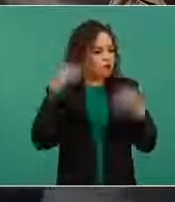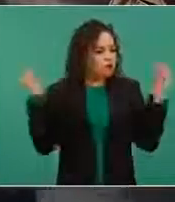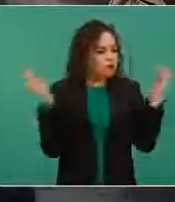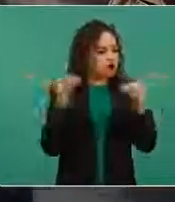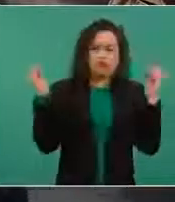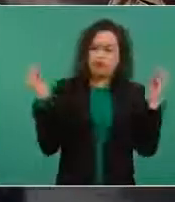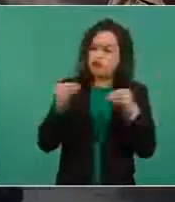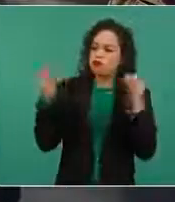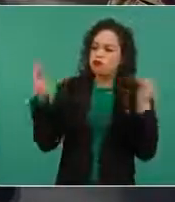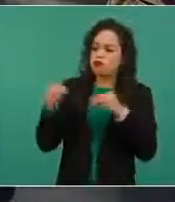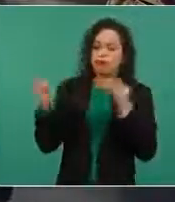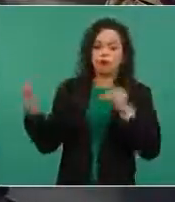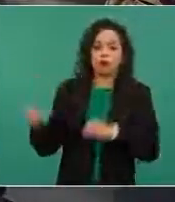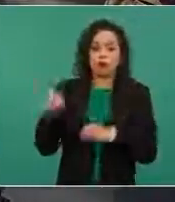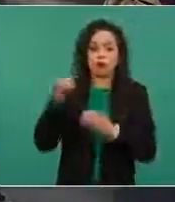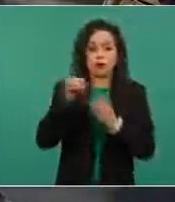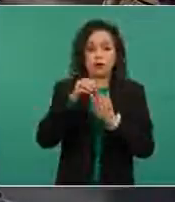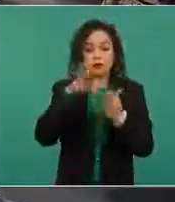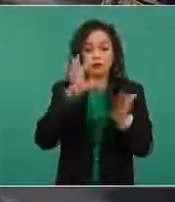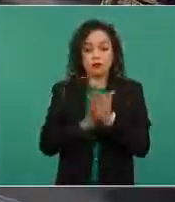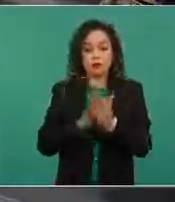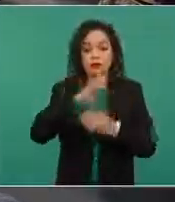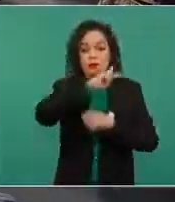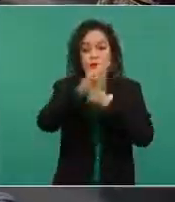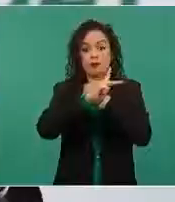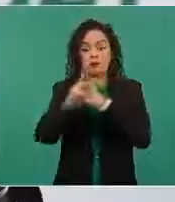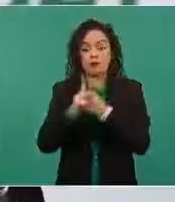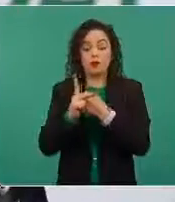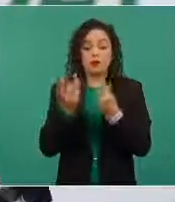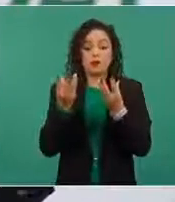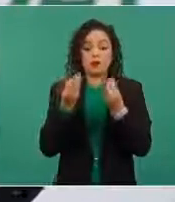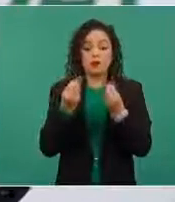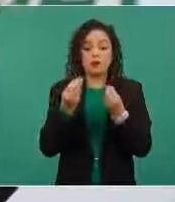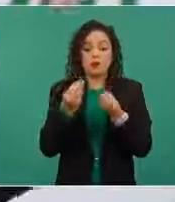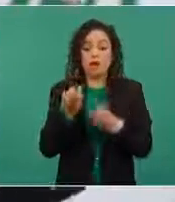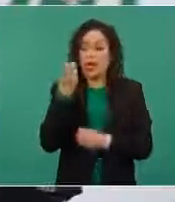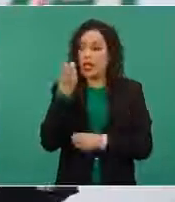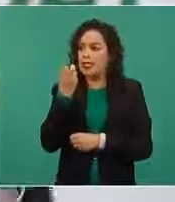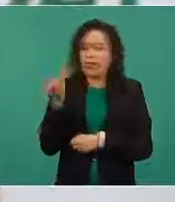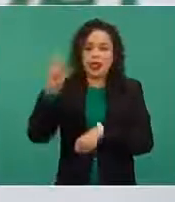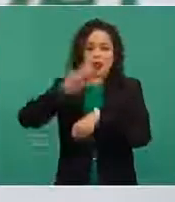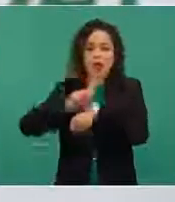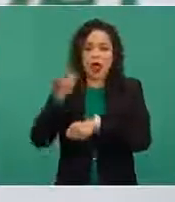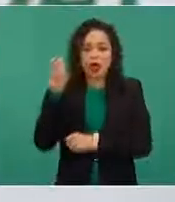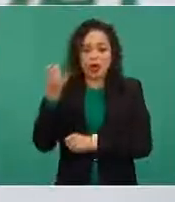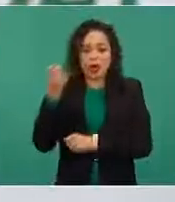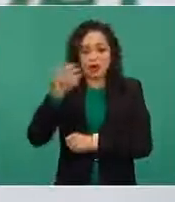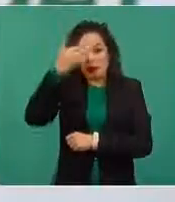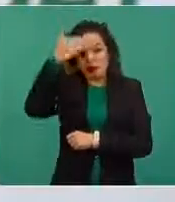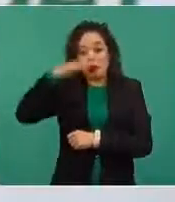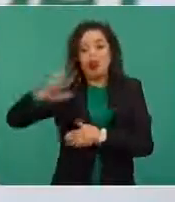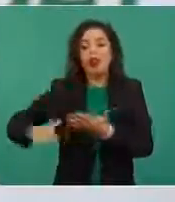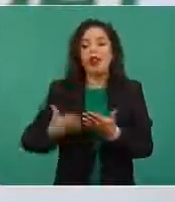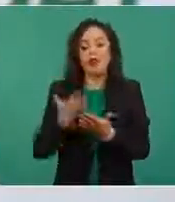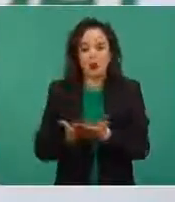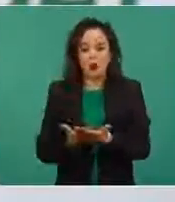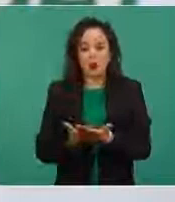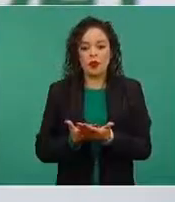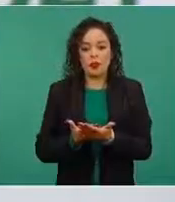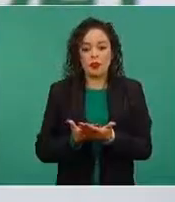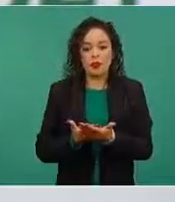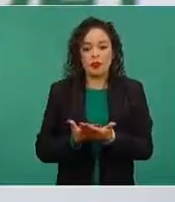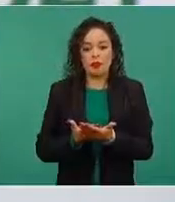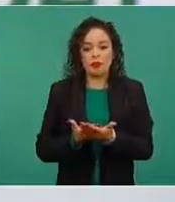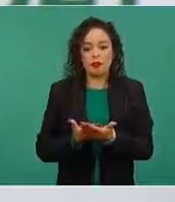se inscribieron fue el que acabas de mencionar ese mismo día, en cuanto conocieron el planteamiento, más allá de los que son